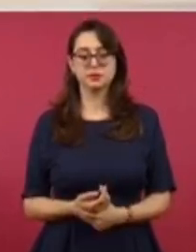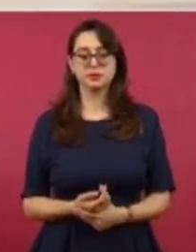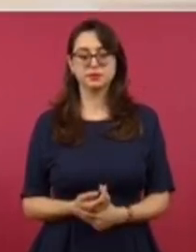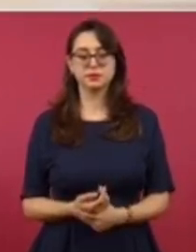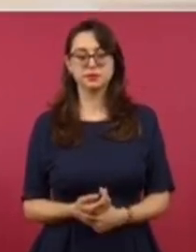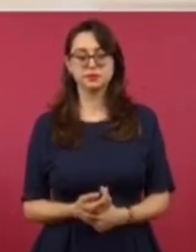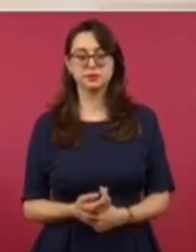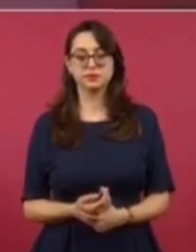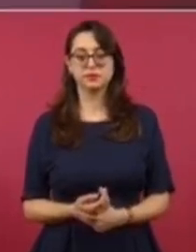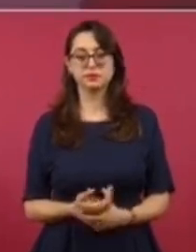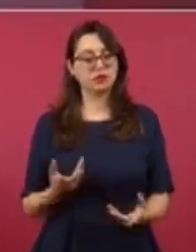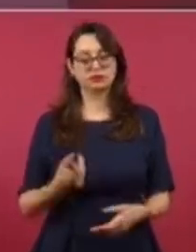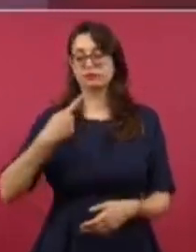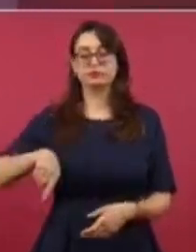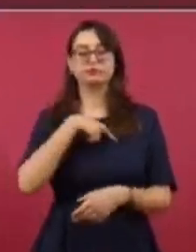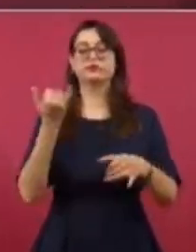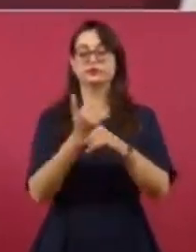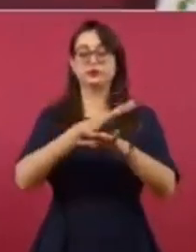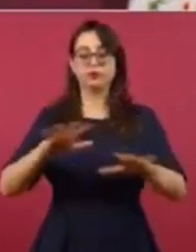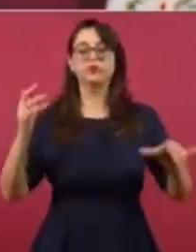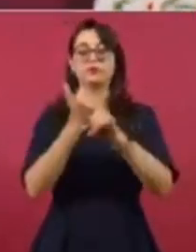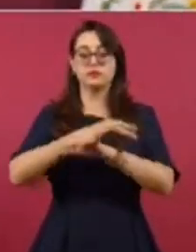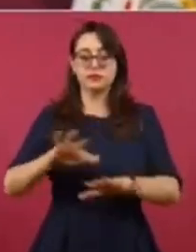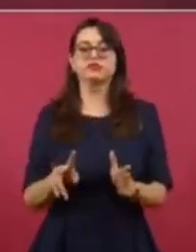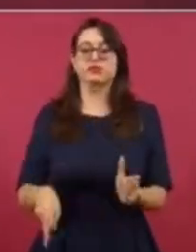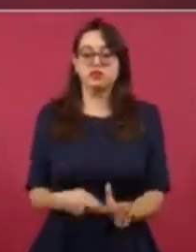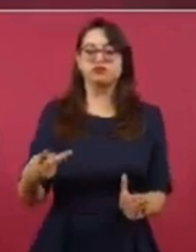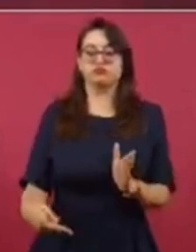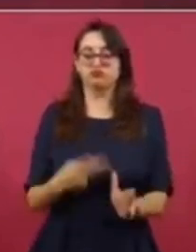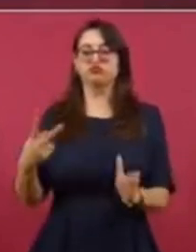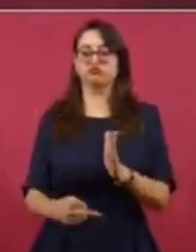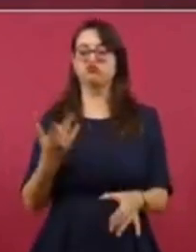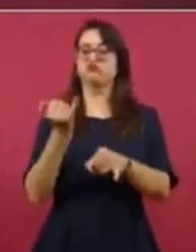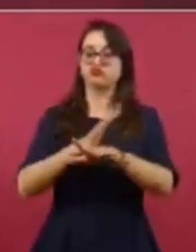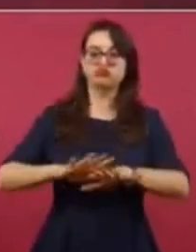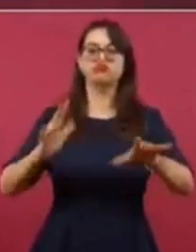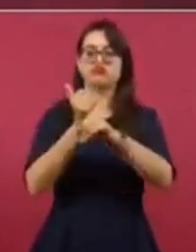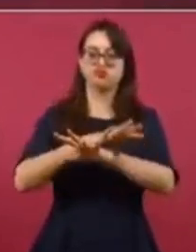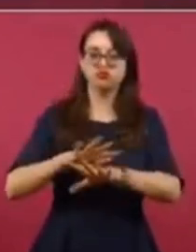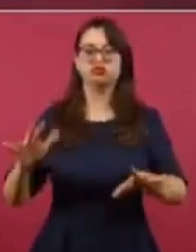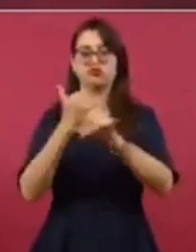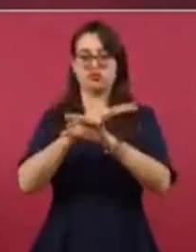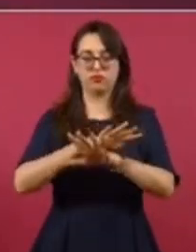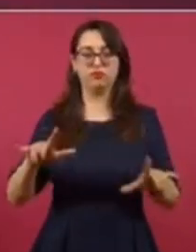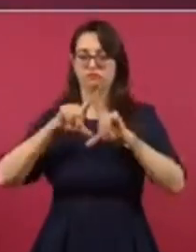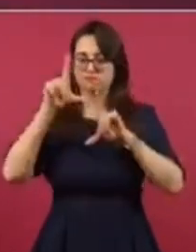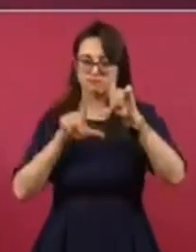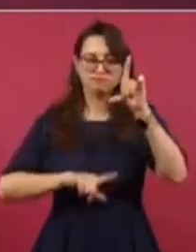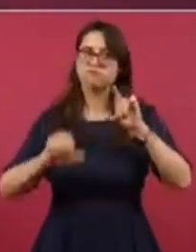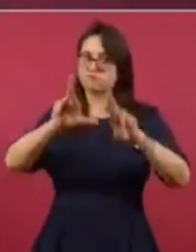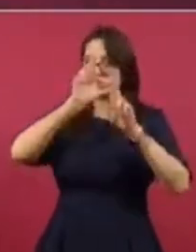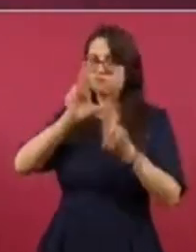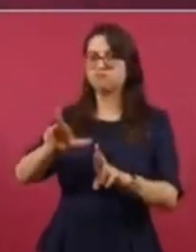Y tenemos que estar informando, informando, informando, informando a la gente para que no ofendan a México.